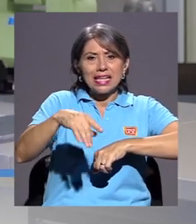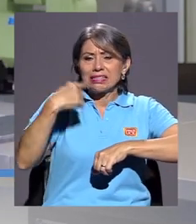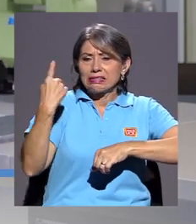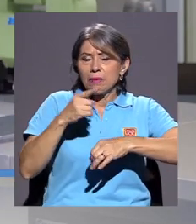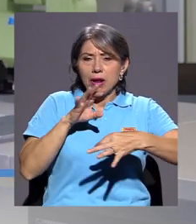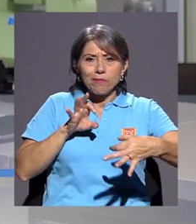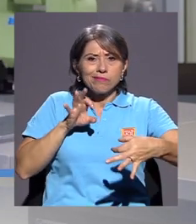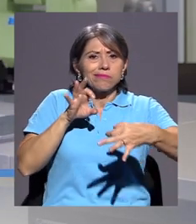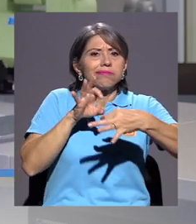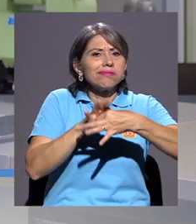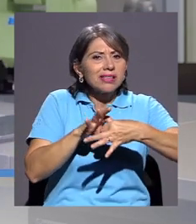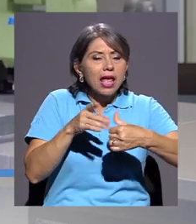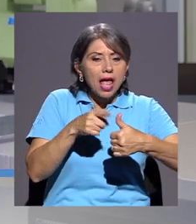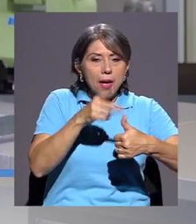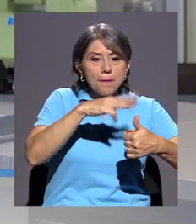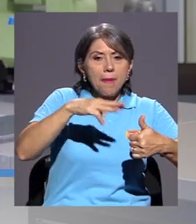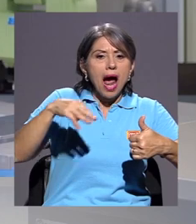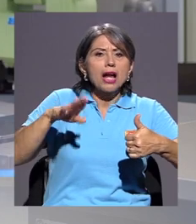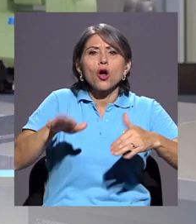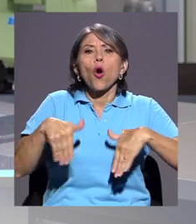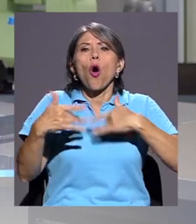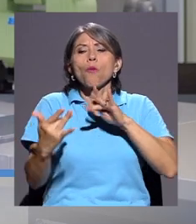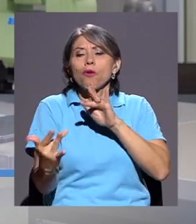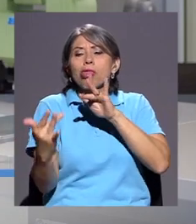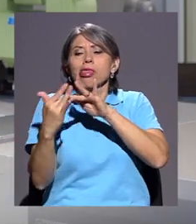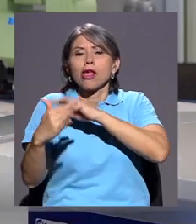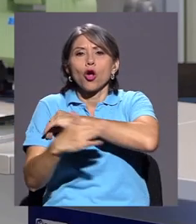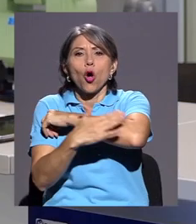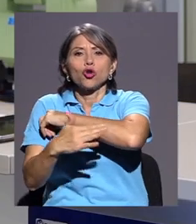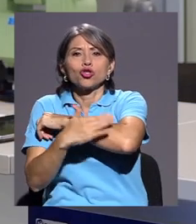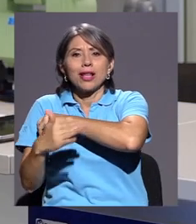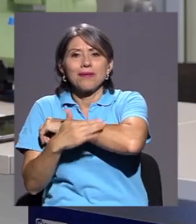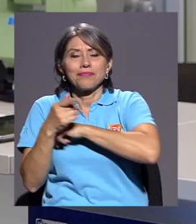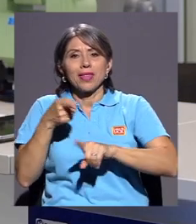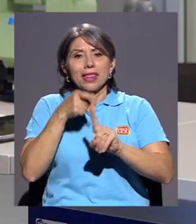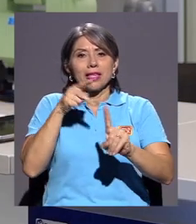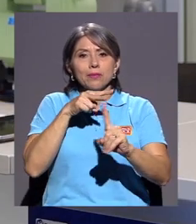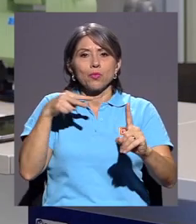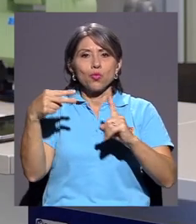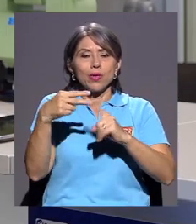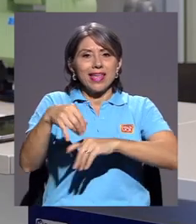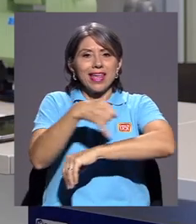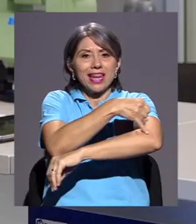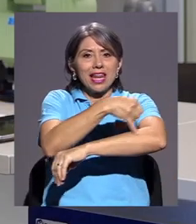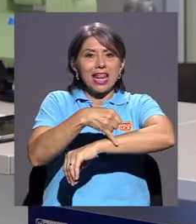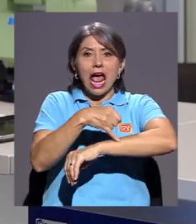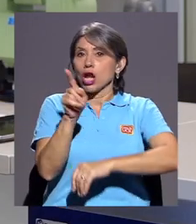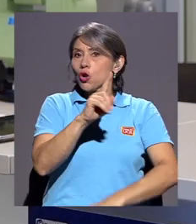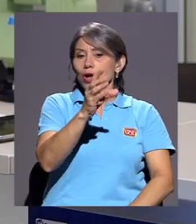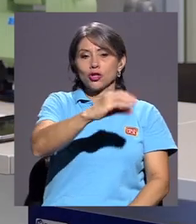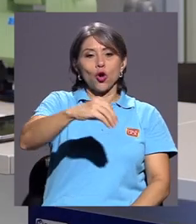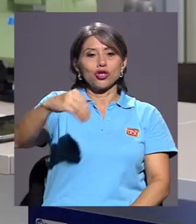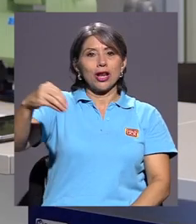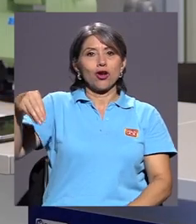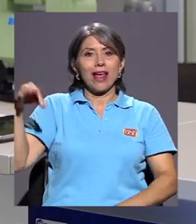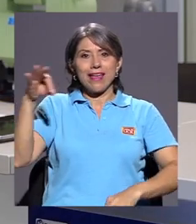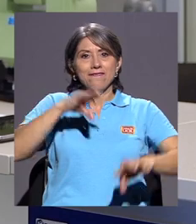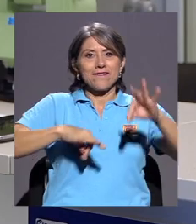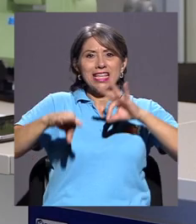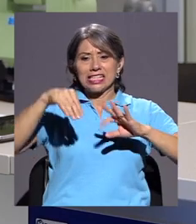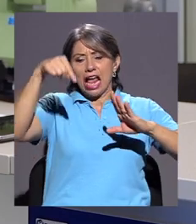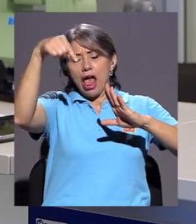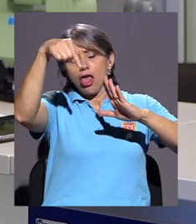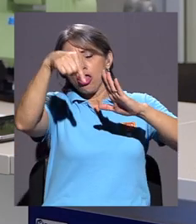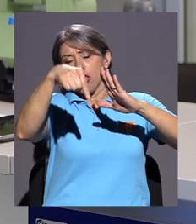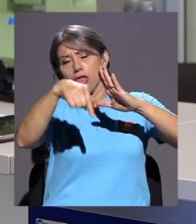la interacción del mar con la costa, desde el punto de vista de la ingeniería. No es oceanografía física, que son aguas